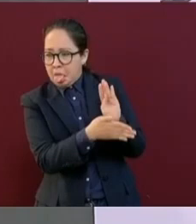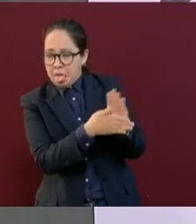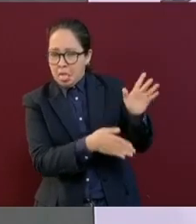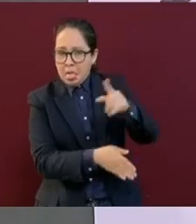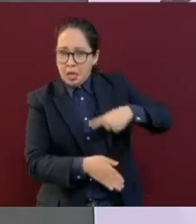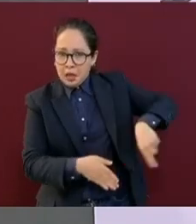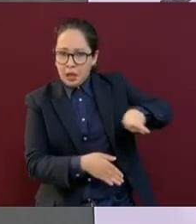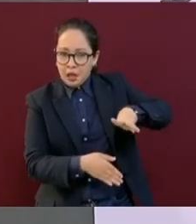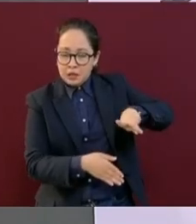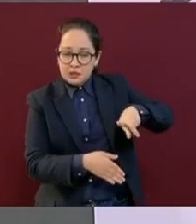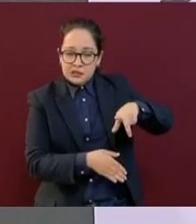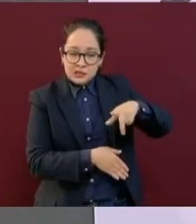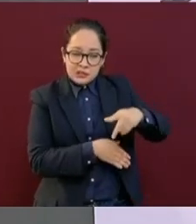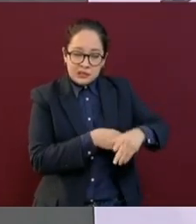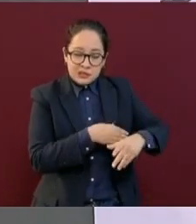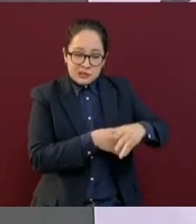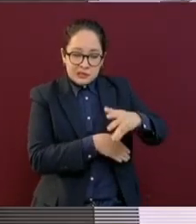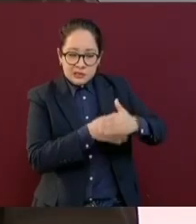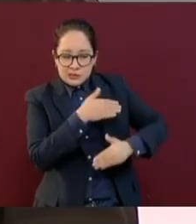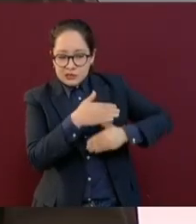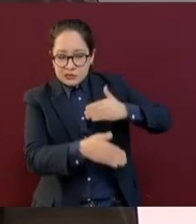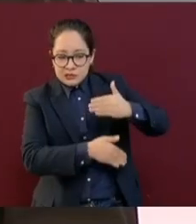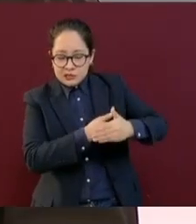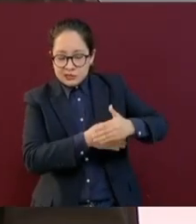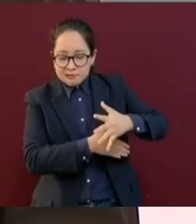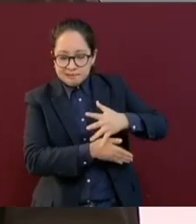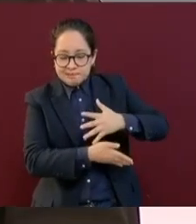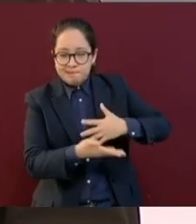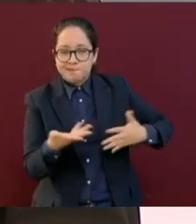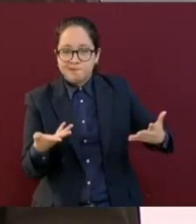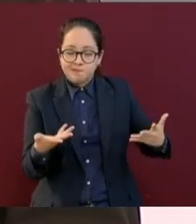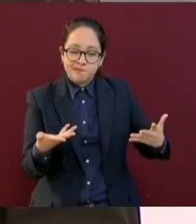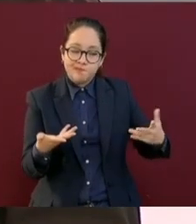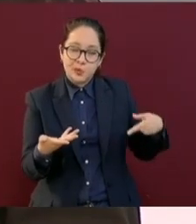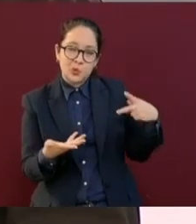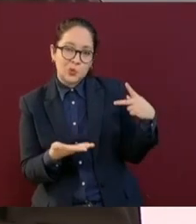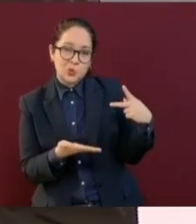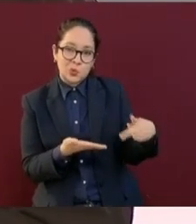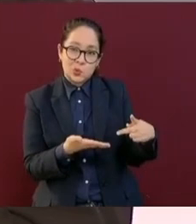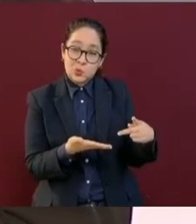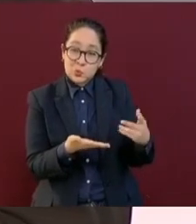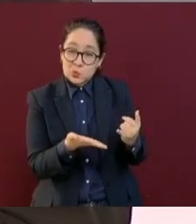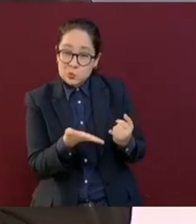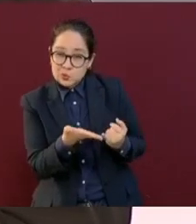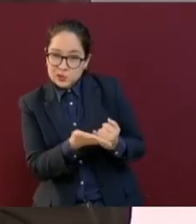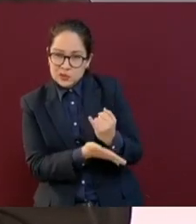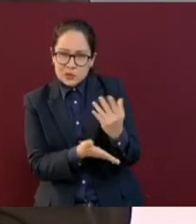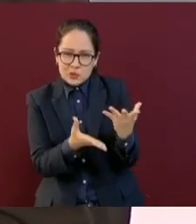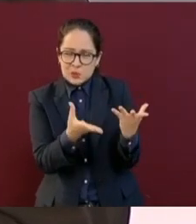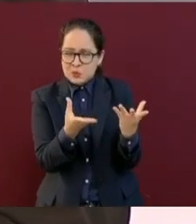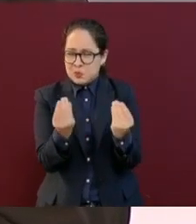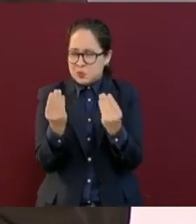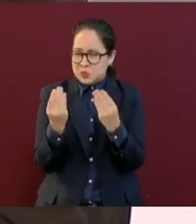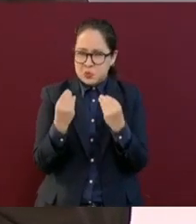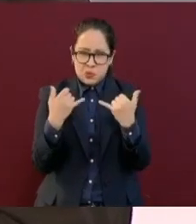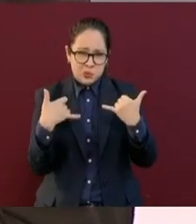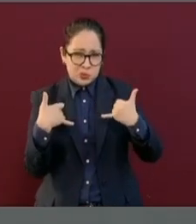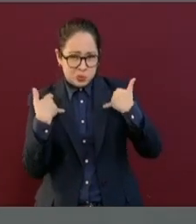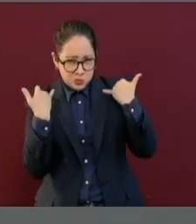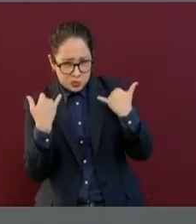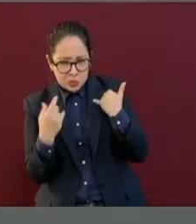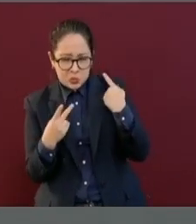optó muchos jóvenes